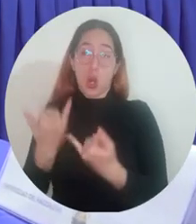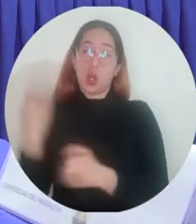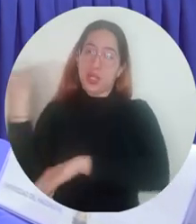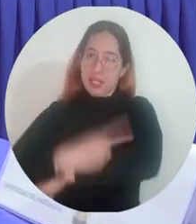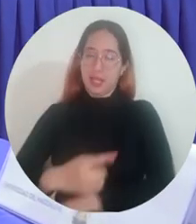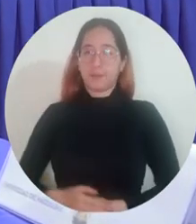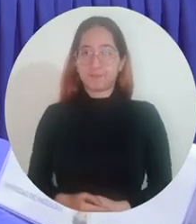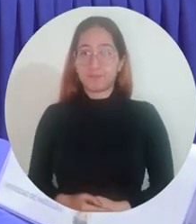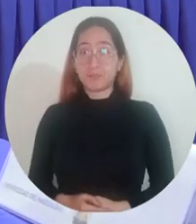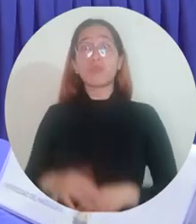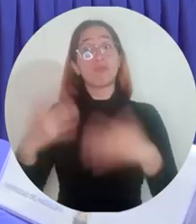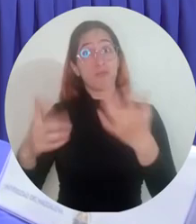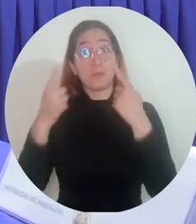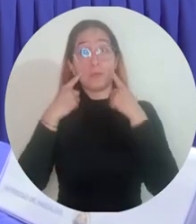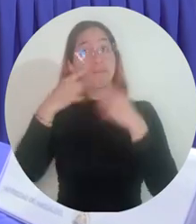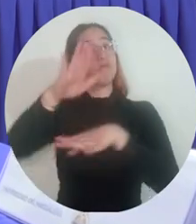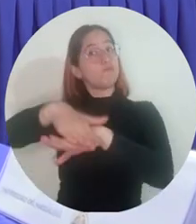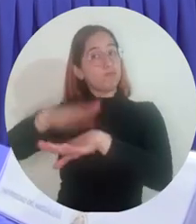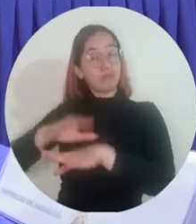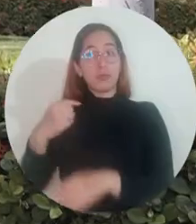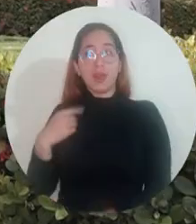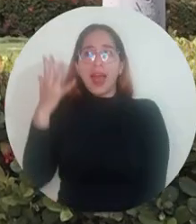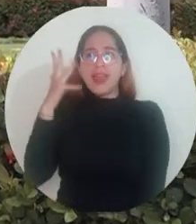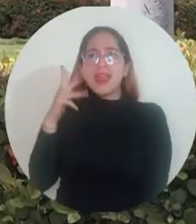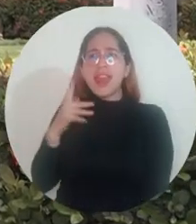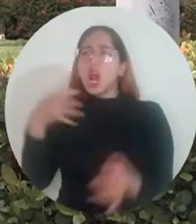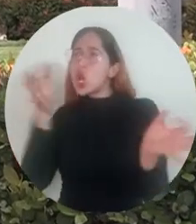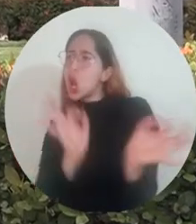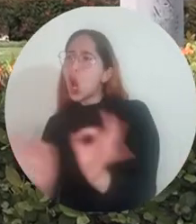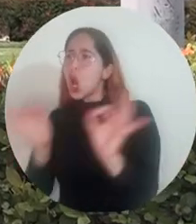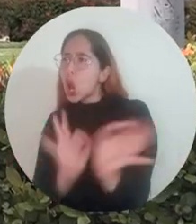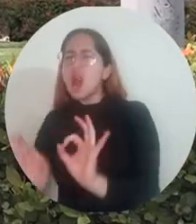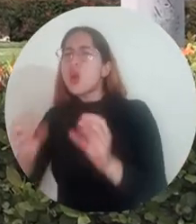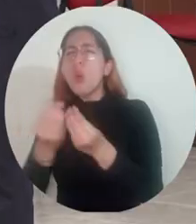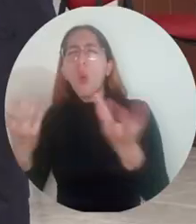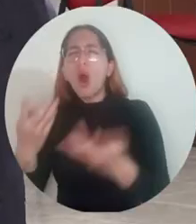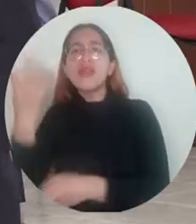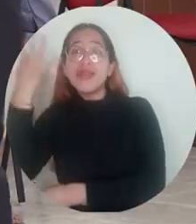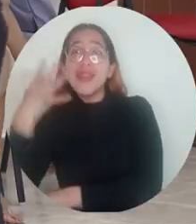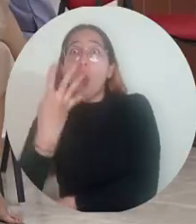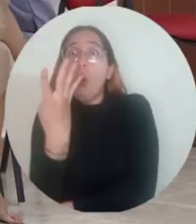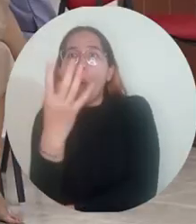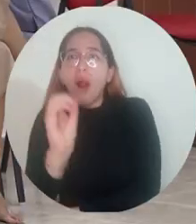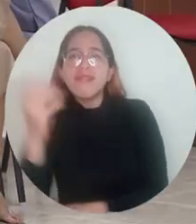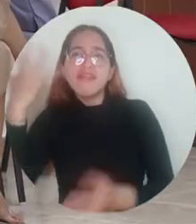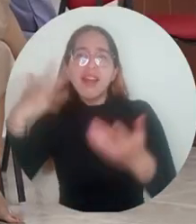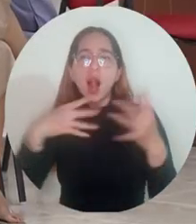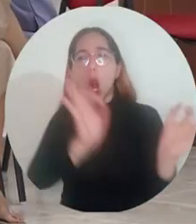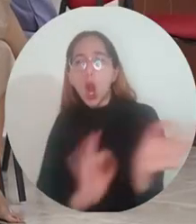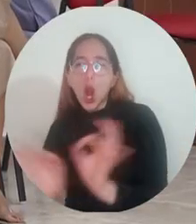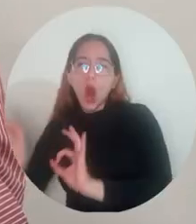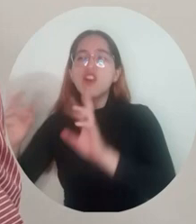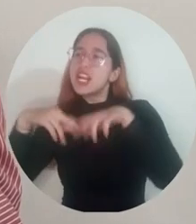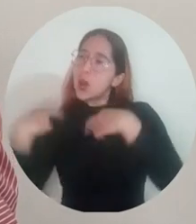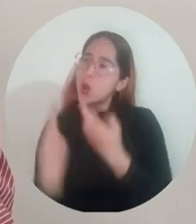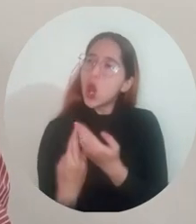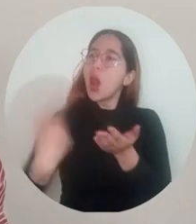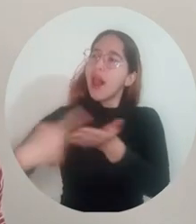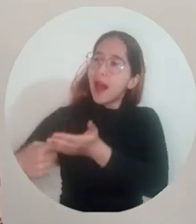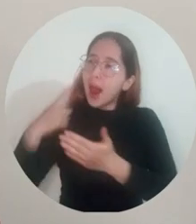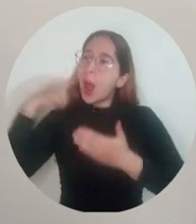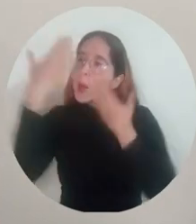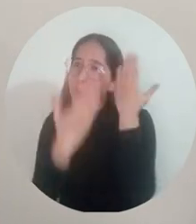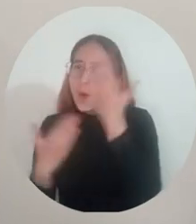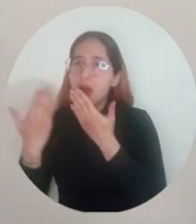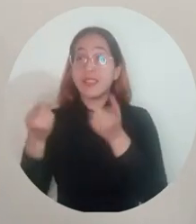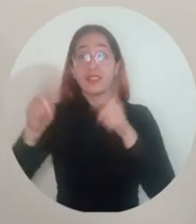y a los informes que se fueron dando periódicamente. Teníamos alrededor de 40 días de estar preparando este día de